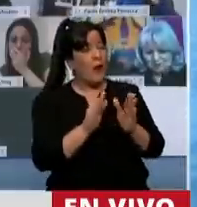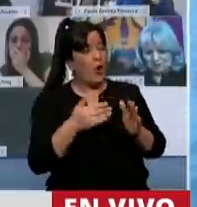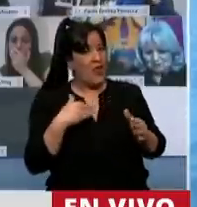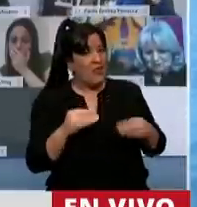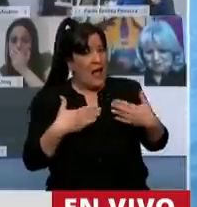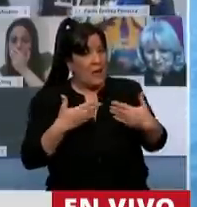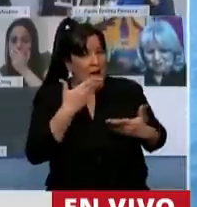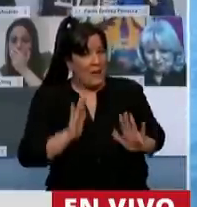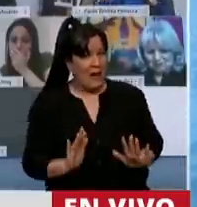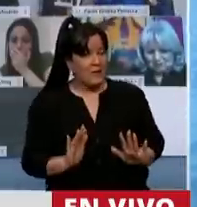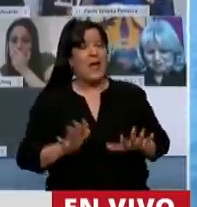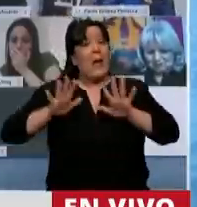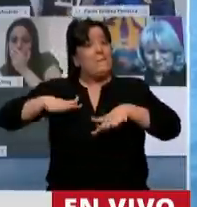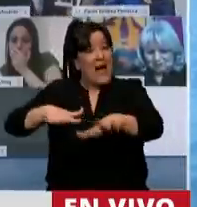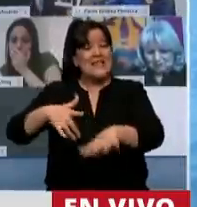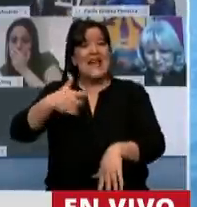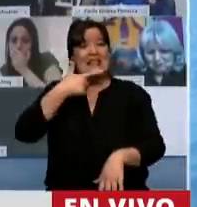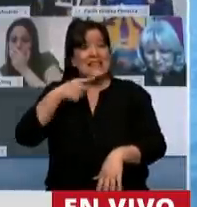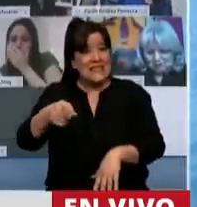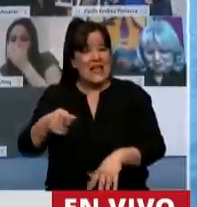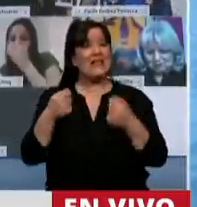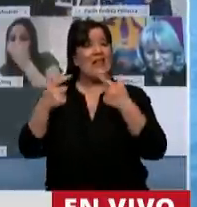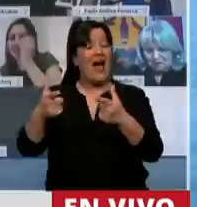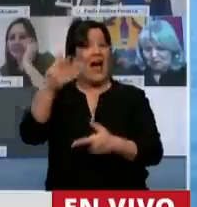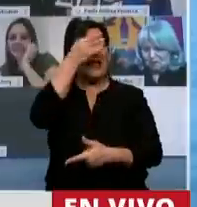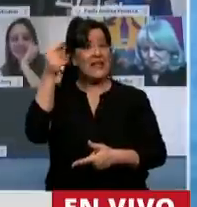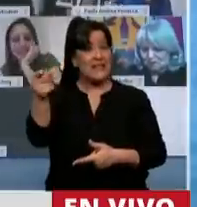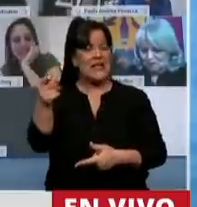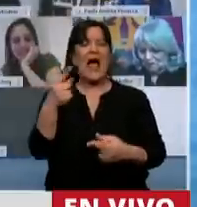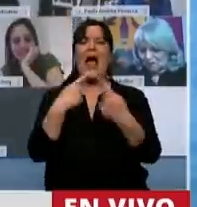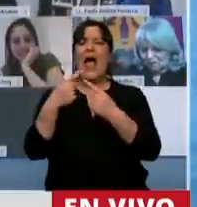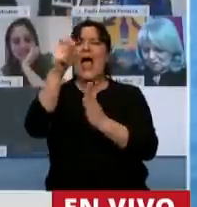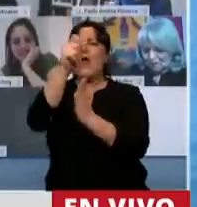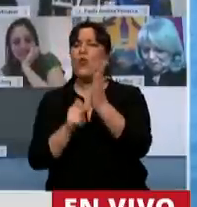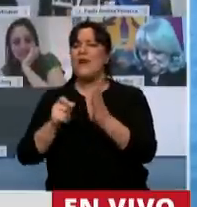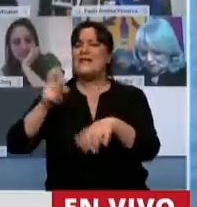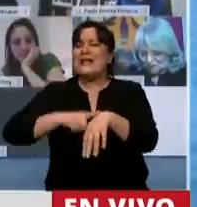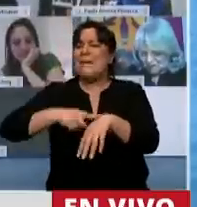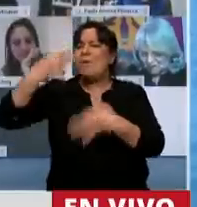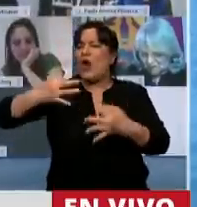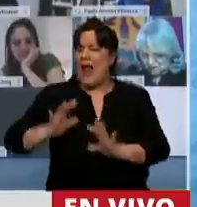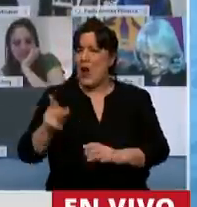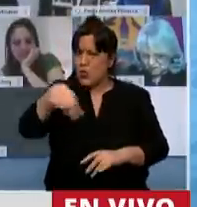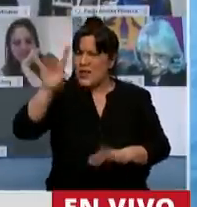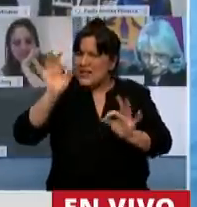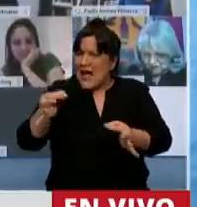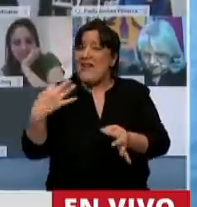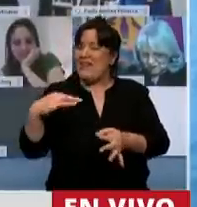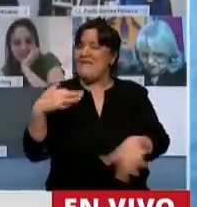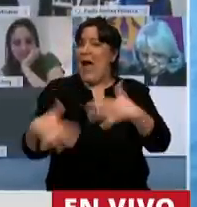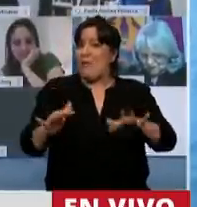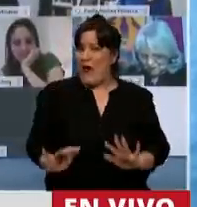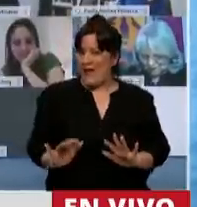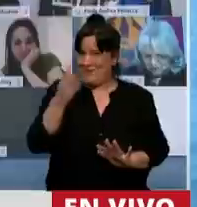La marcha del 17 le dio a Cristina Kirchner una encuesta en tiempo real. Sabe que se tiene que apurar.